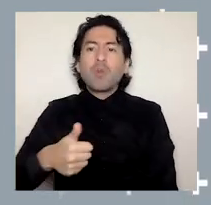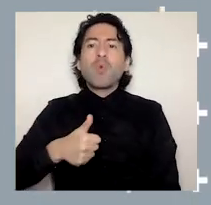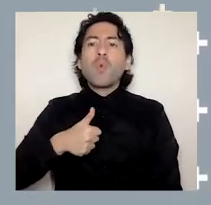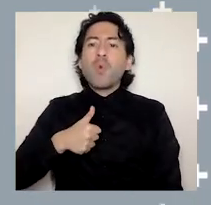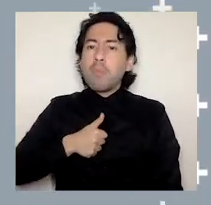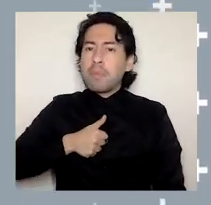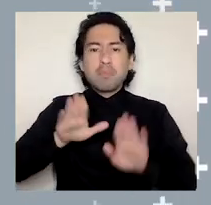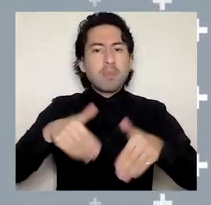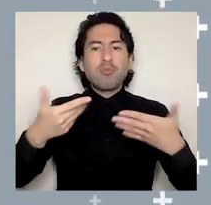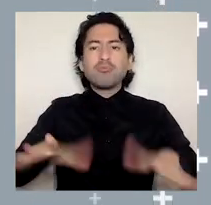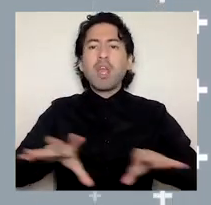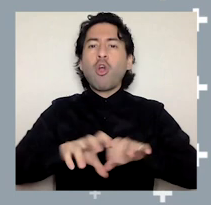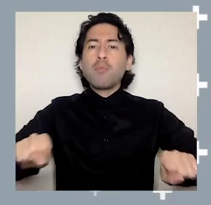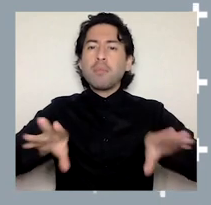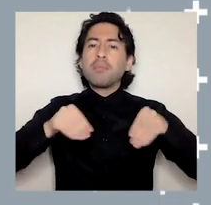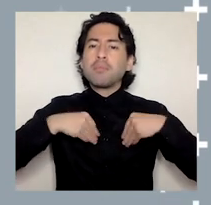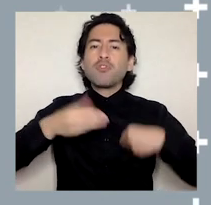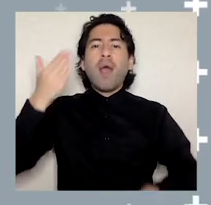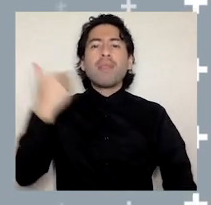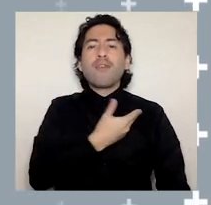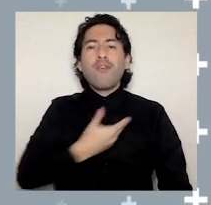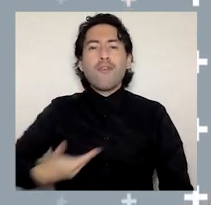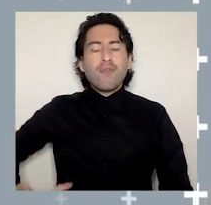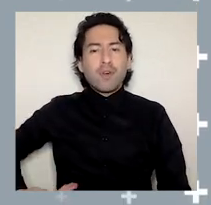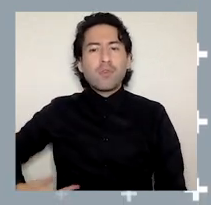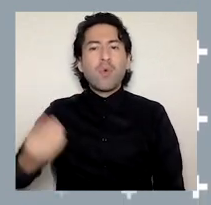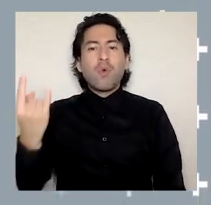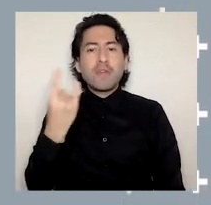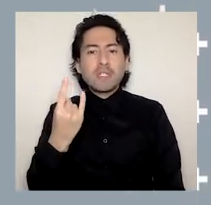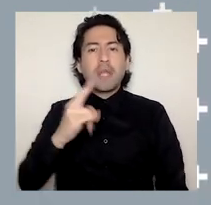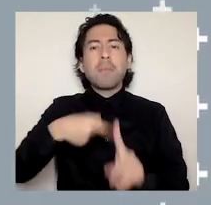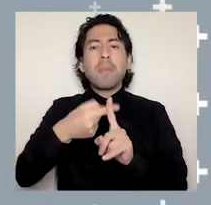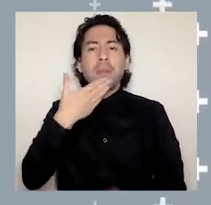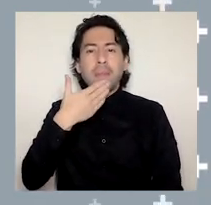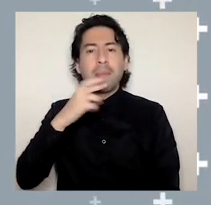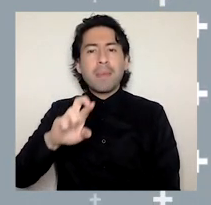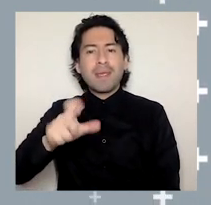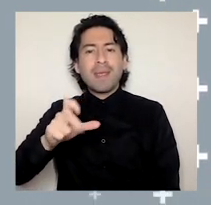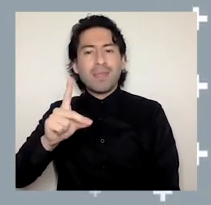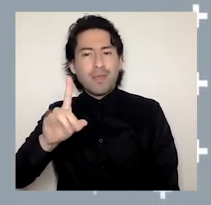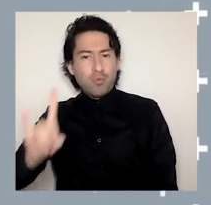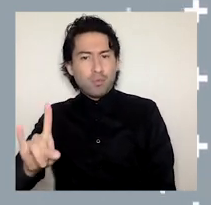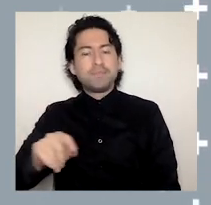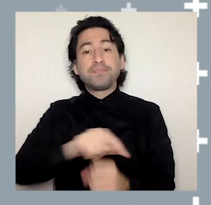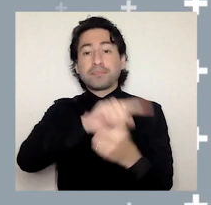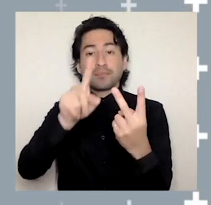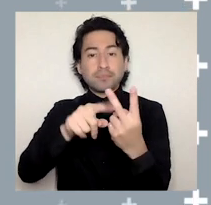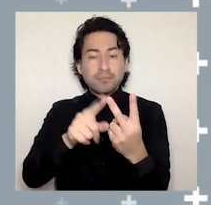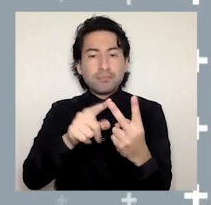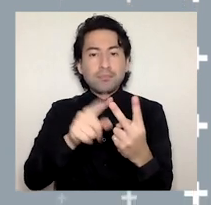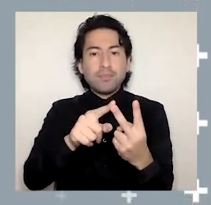compromisos asumidos por el Gobierno Universitario y el PGDU. Segundo, reestructurar